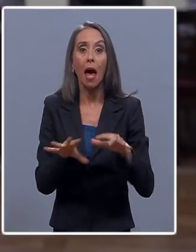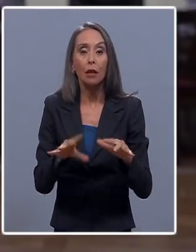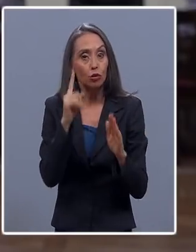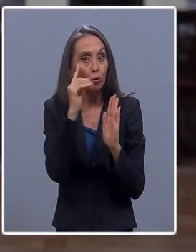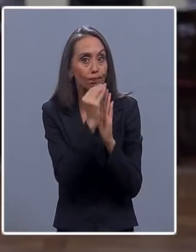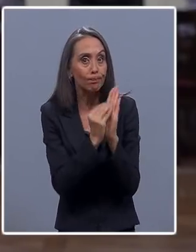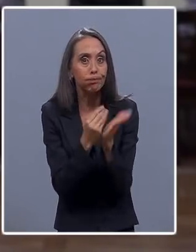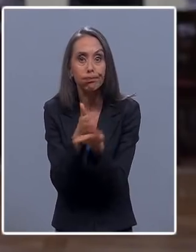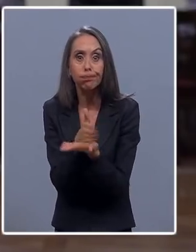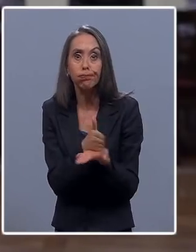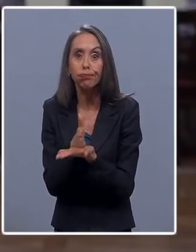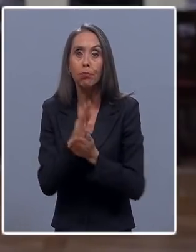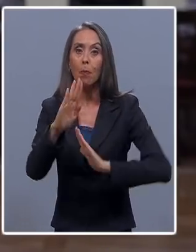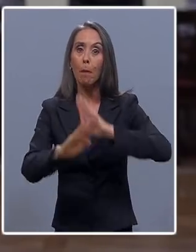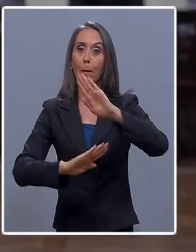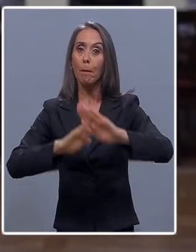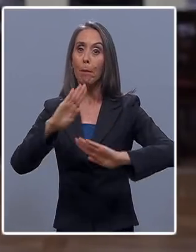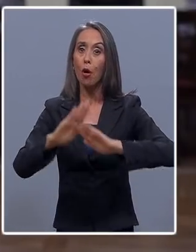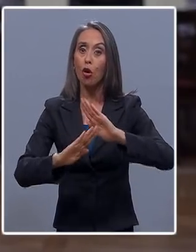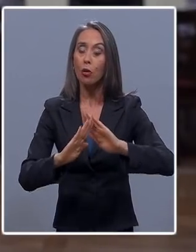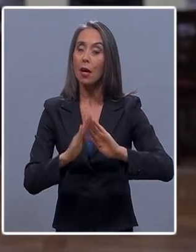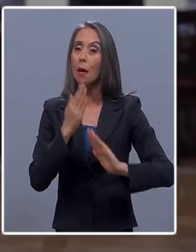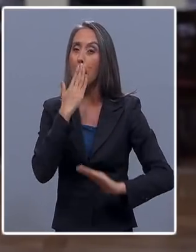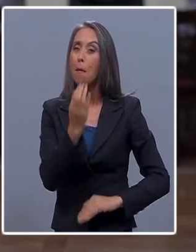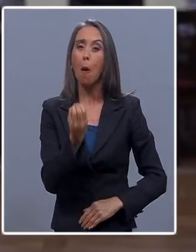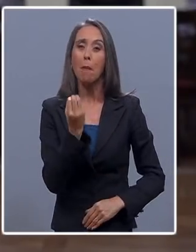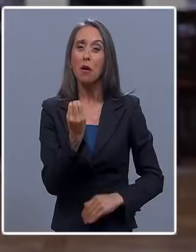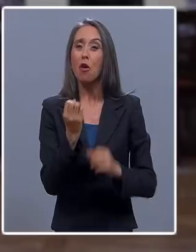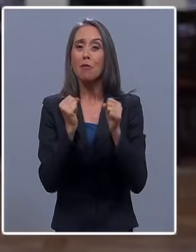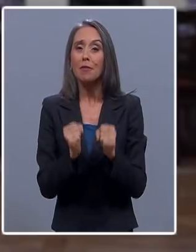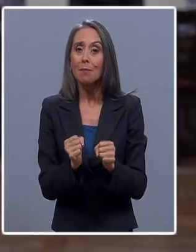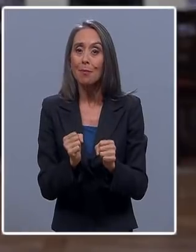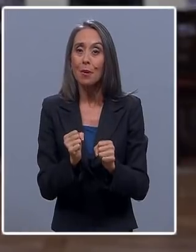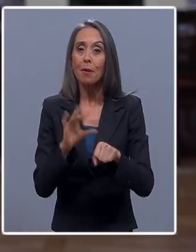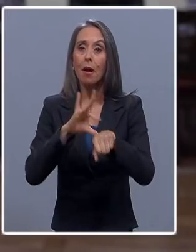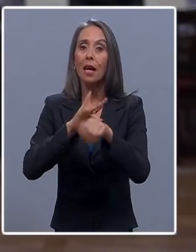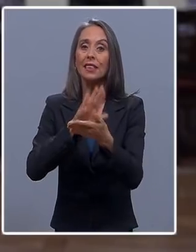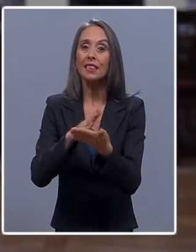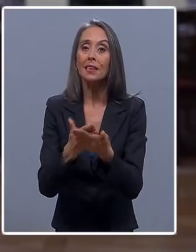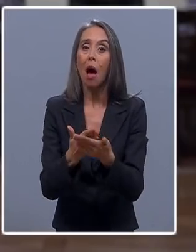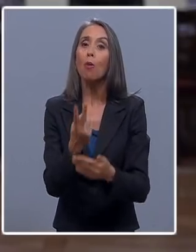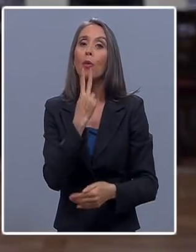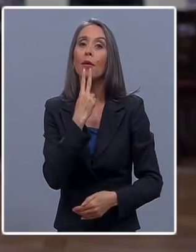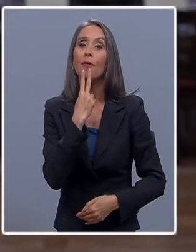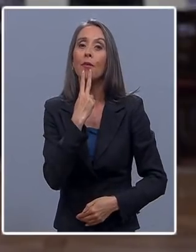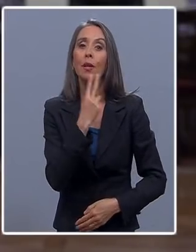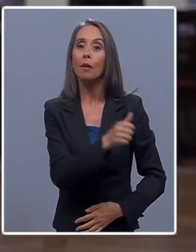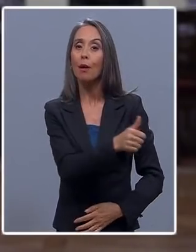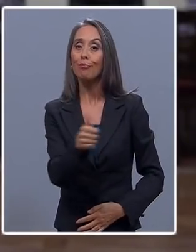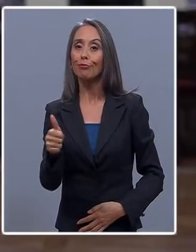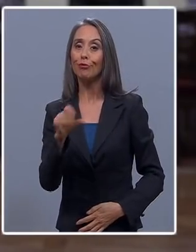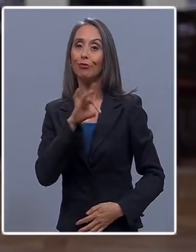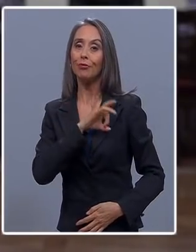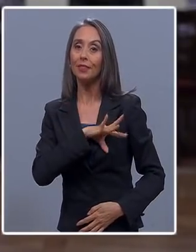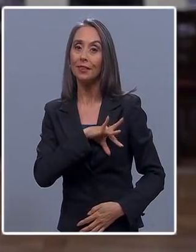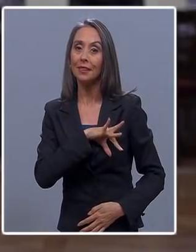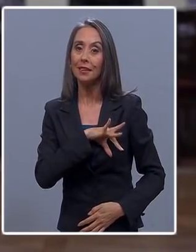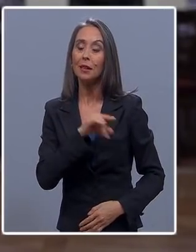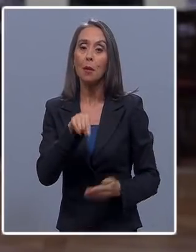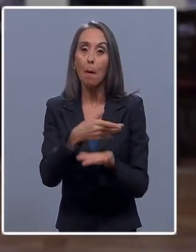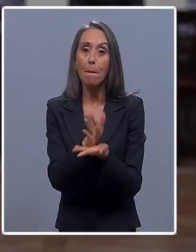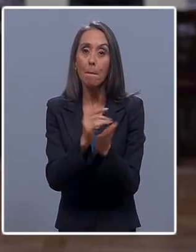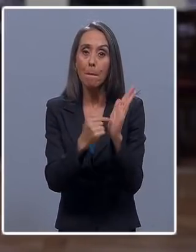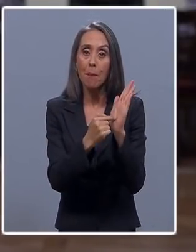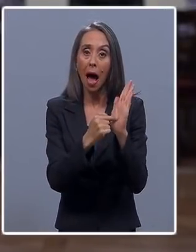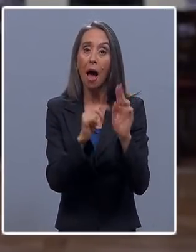estrategia que proteja con la mayor eficacia posible la salud y la vida de todos los chilenos. Este plan